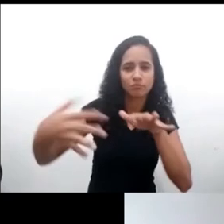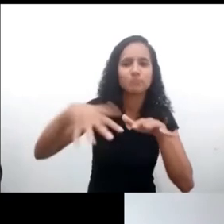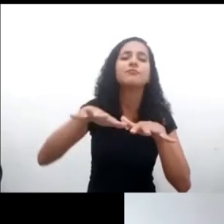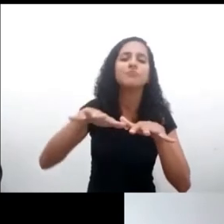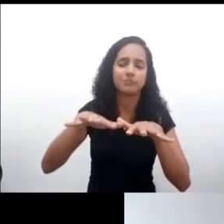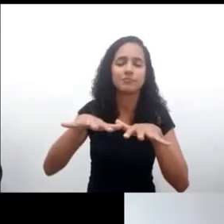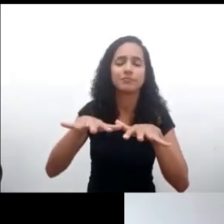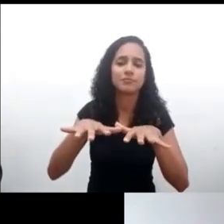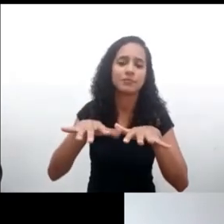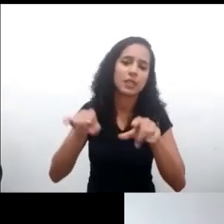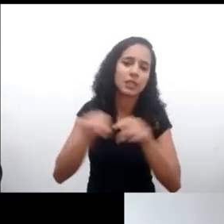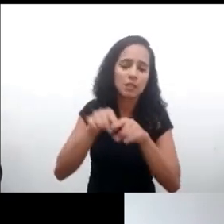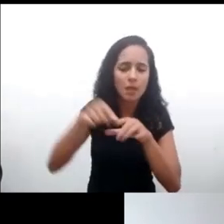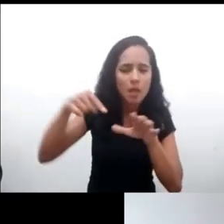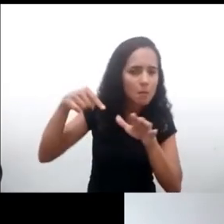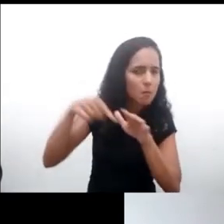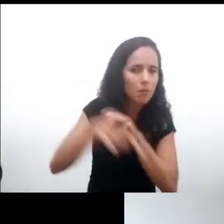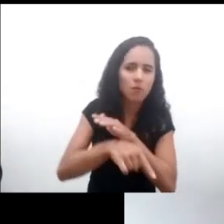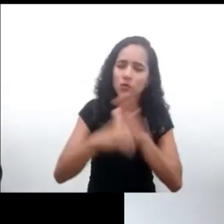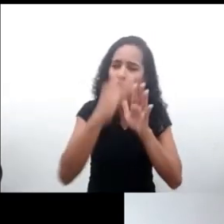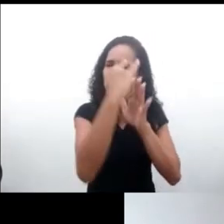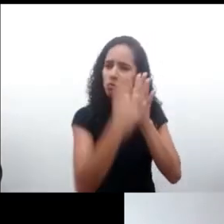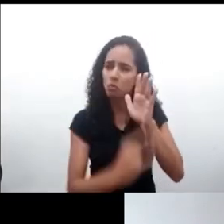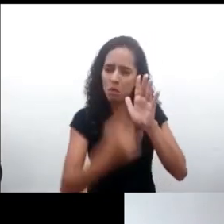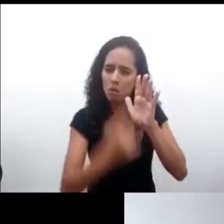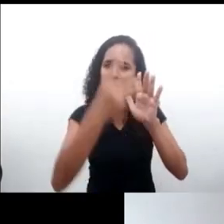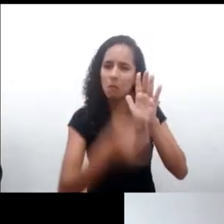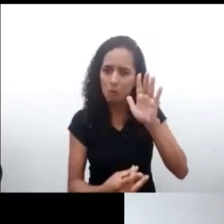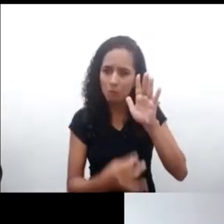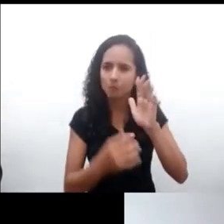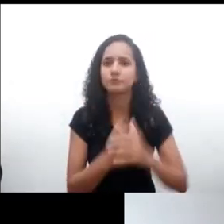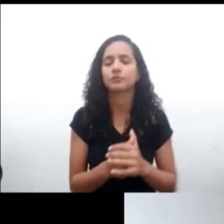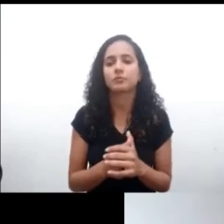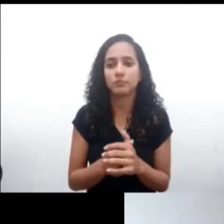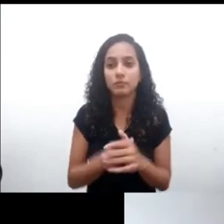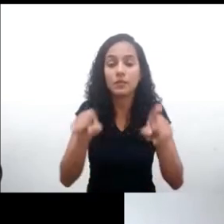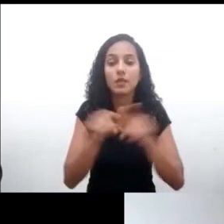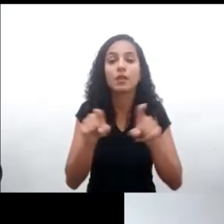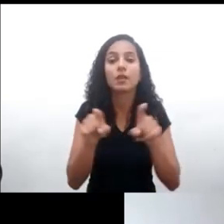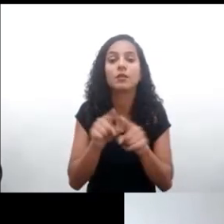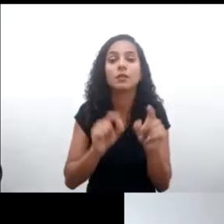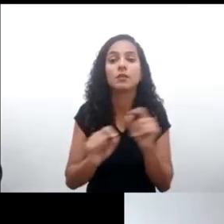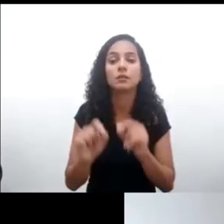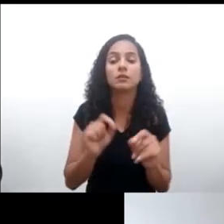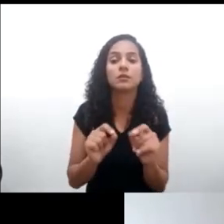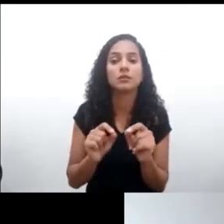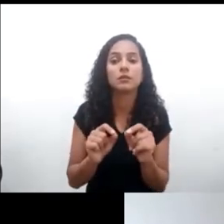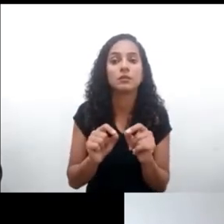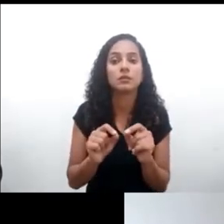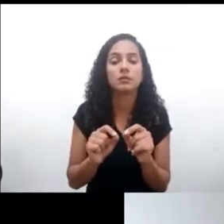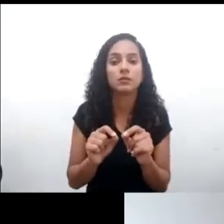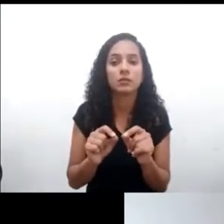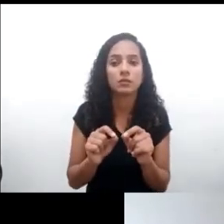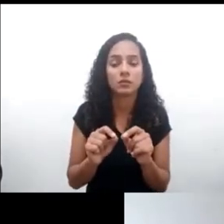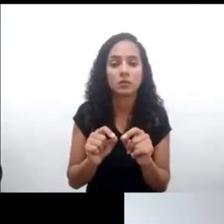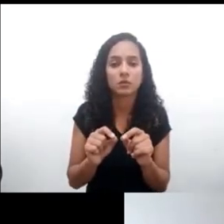todo el documento. Porque también hay, digamos, el término inclusión ha sido muy manoseado en el